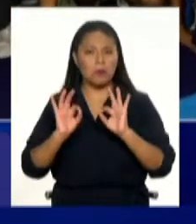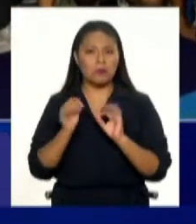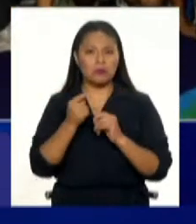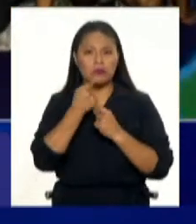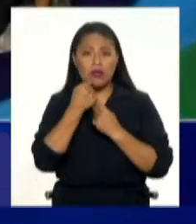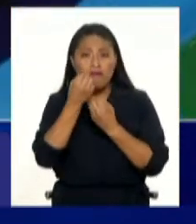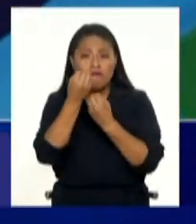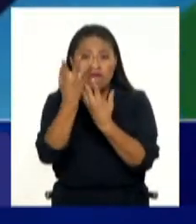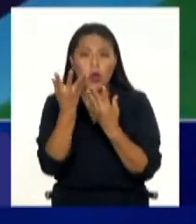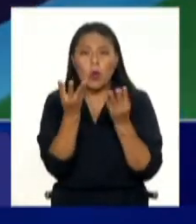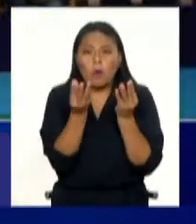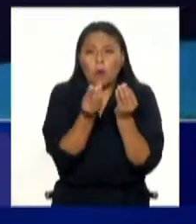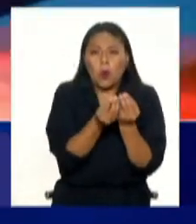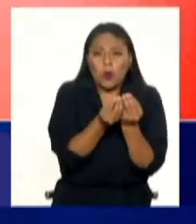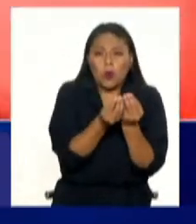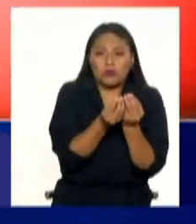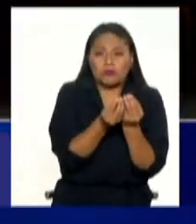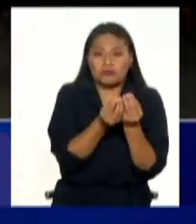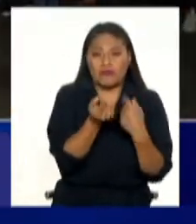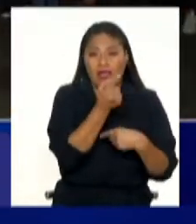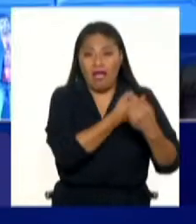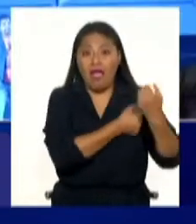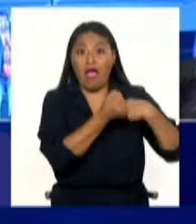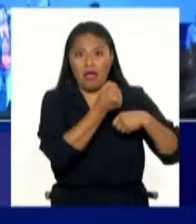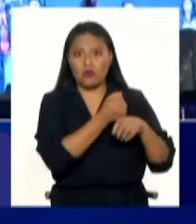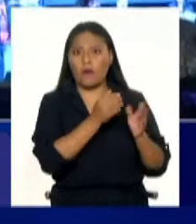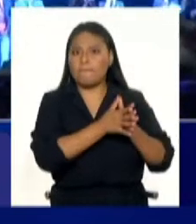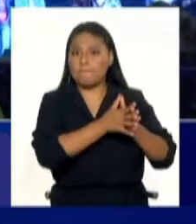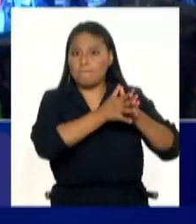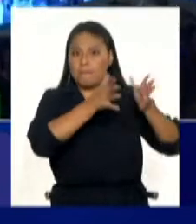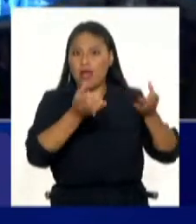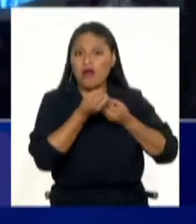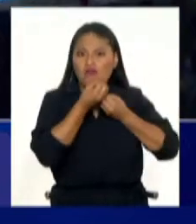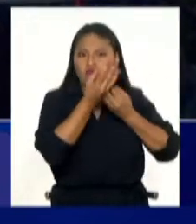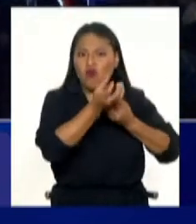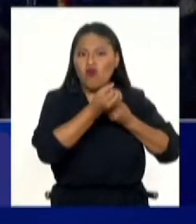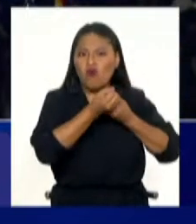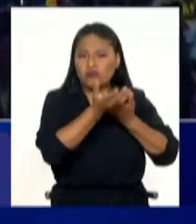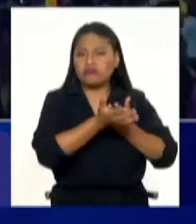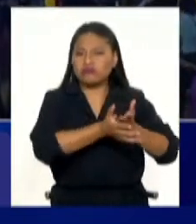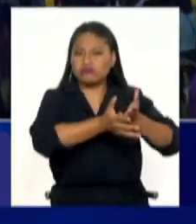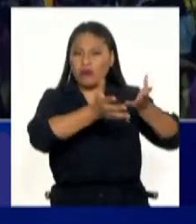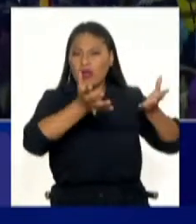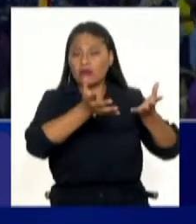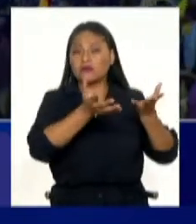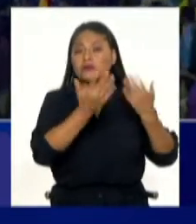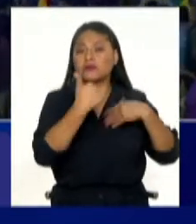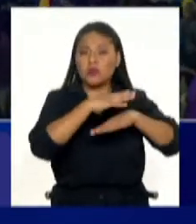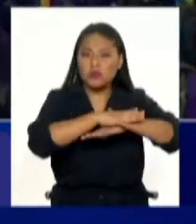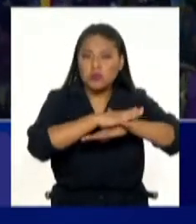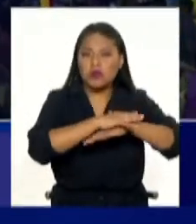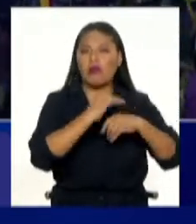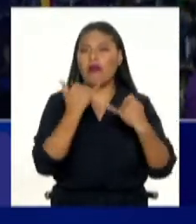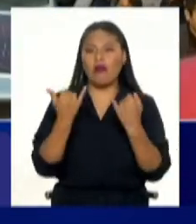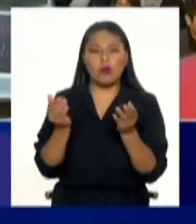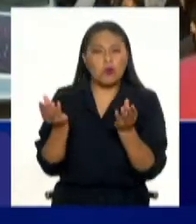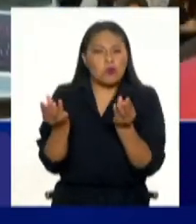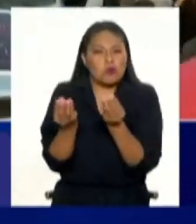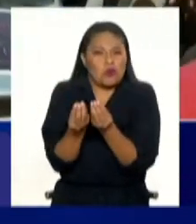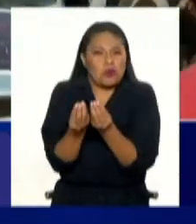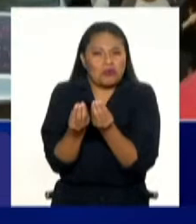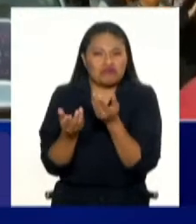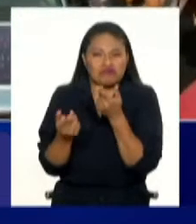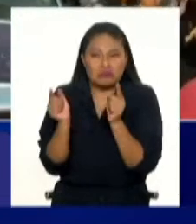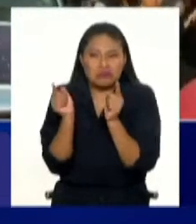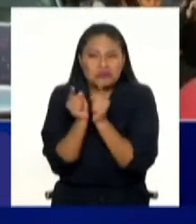casi información. Eso no pasaba hace unos años. Había más interés y más solidaridad. Me ha llamado la